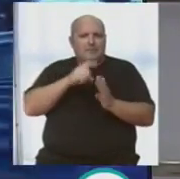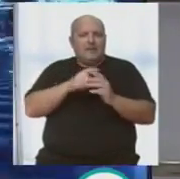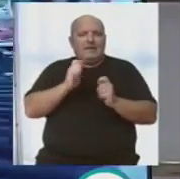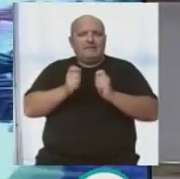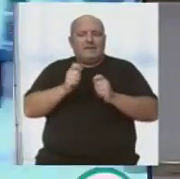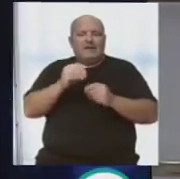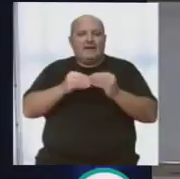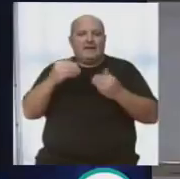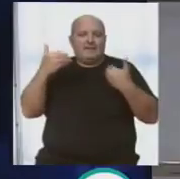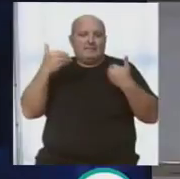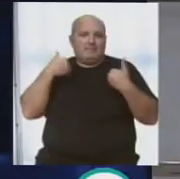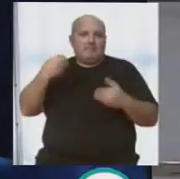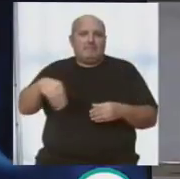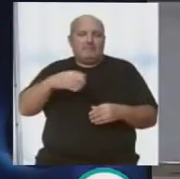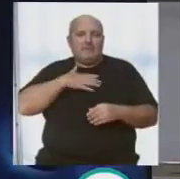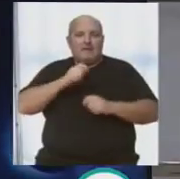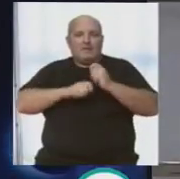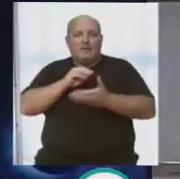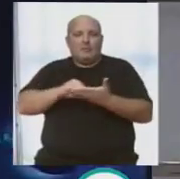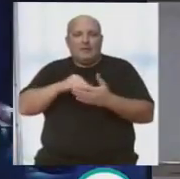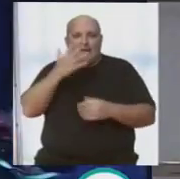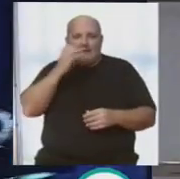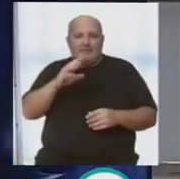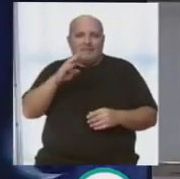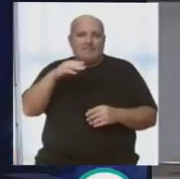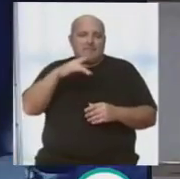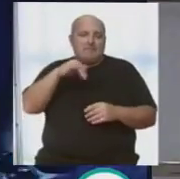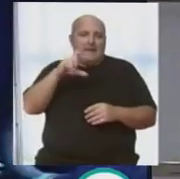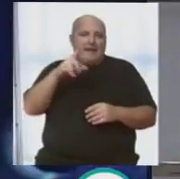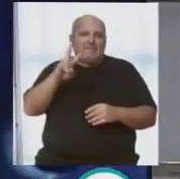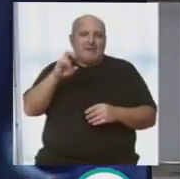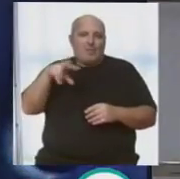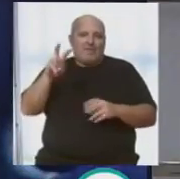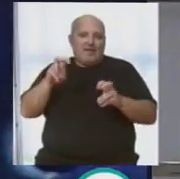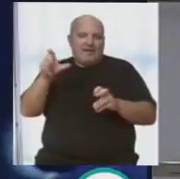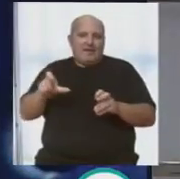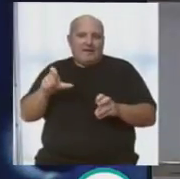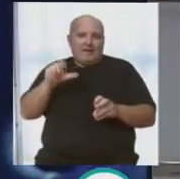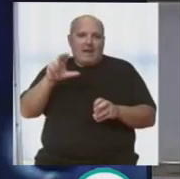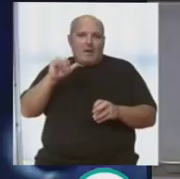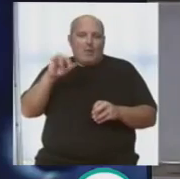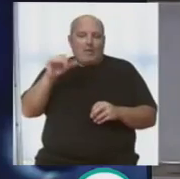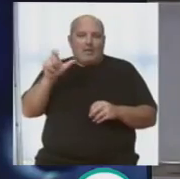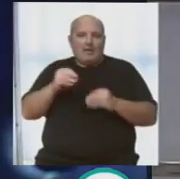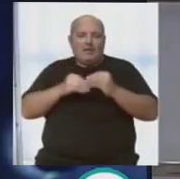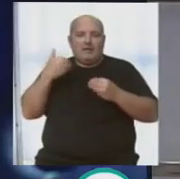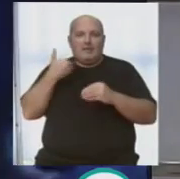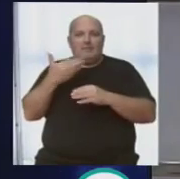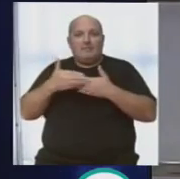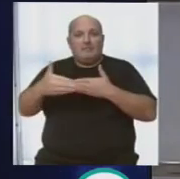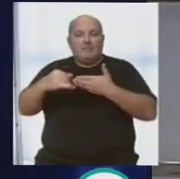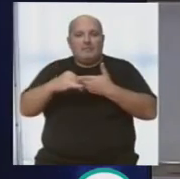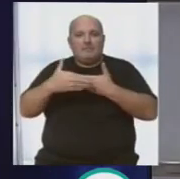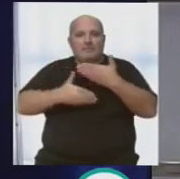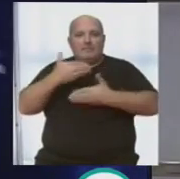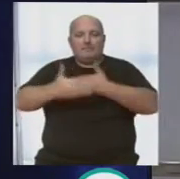entrevista que nos ofrece el presidente de la Asociación de Autores del Carnaval, Miguel Villanueva, con nuestra compañera, ha jurado ante la proximidad ya